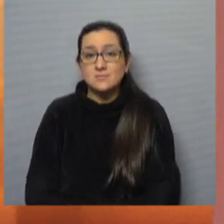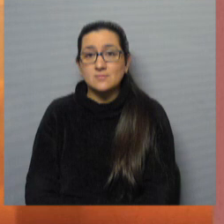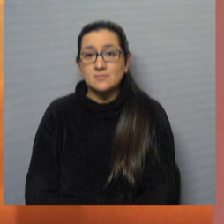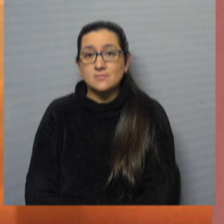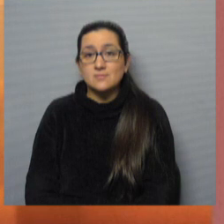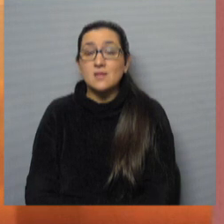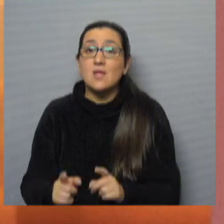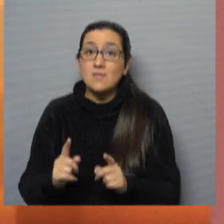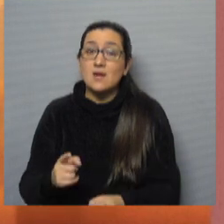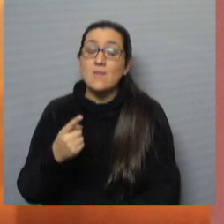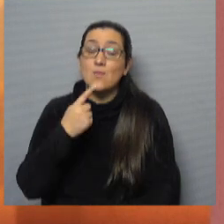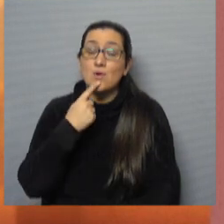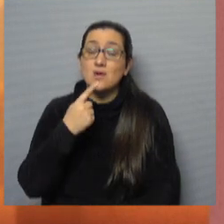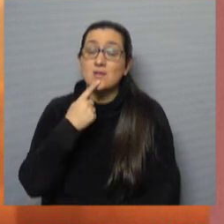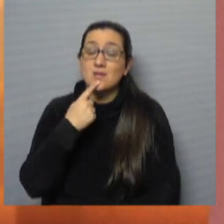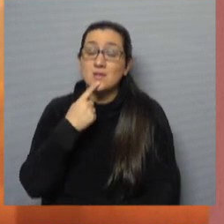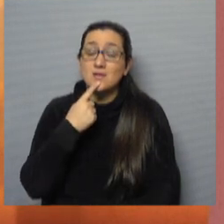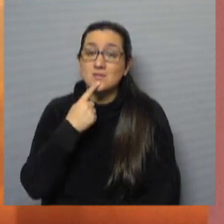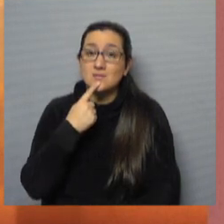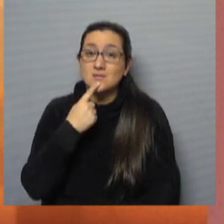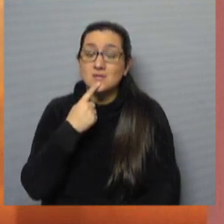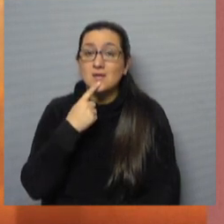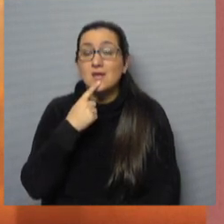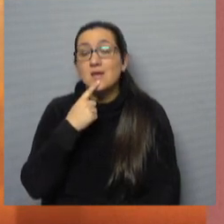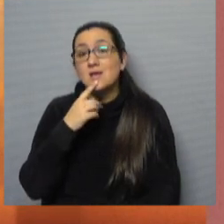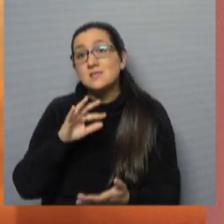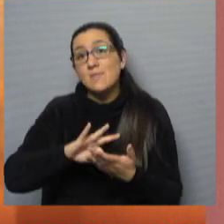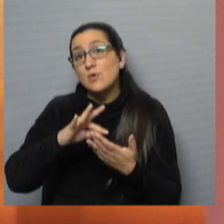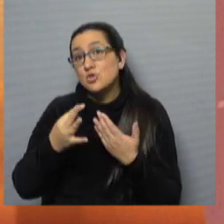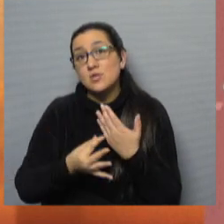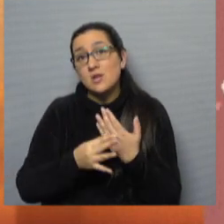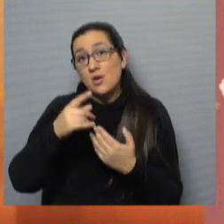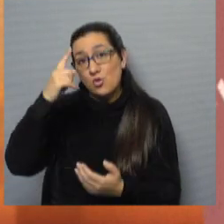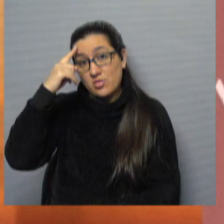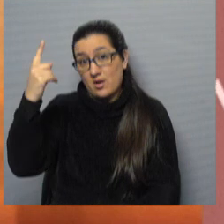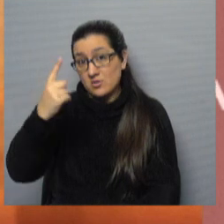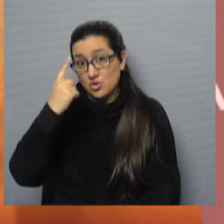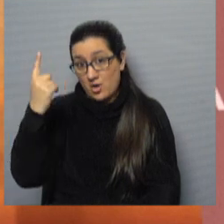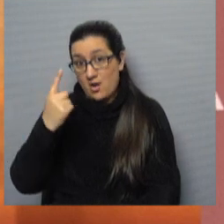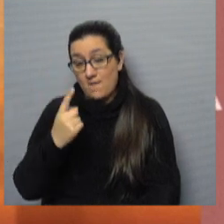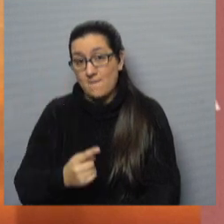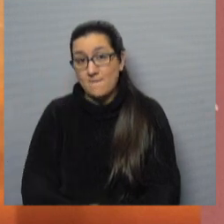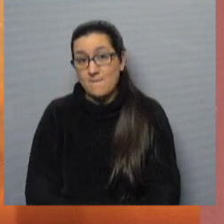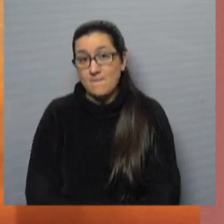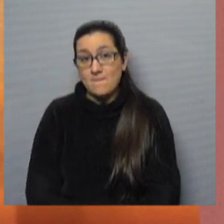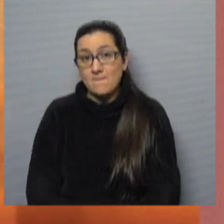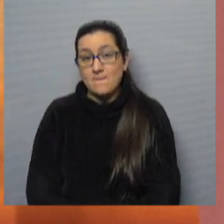políticas que se proyectan al escenario internacional. Y pienso que